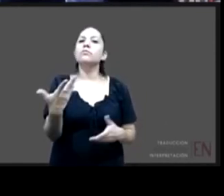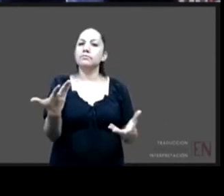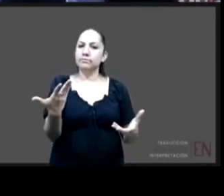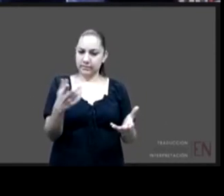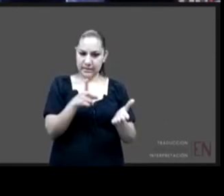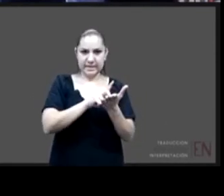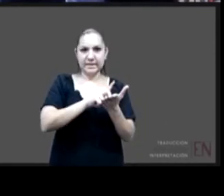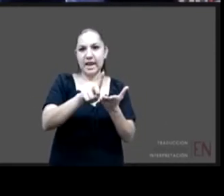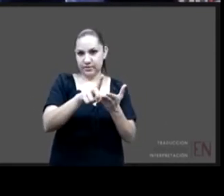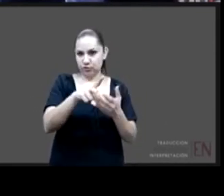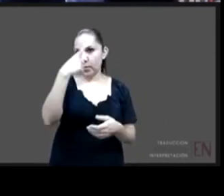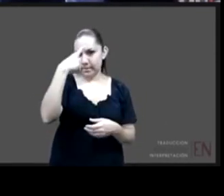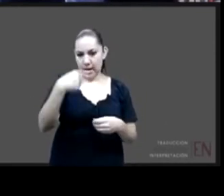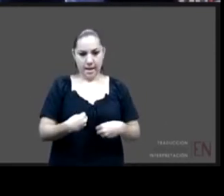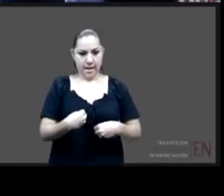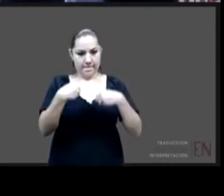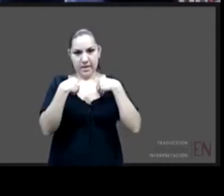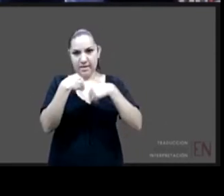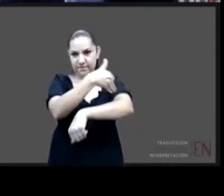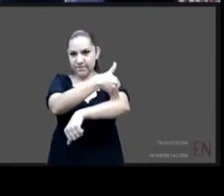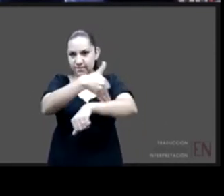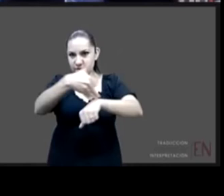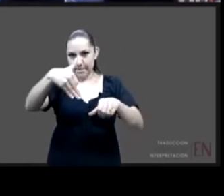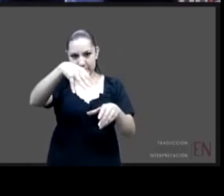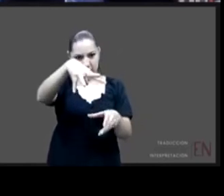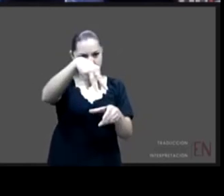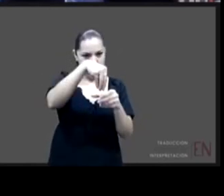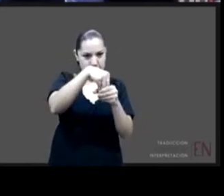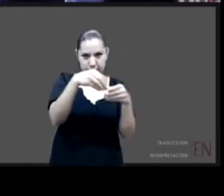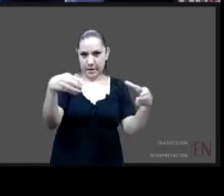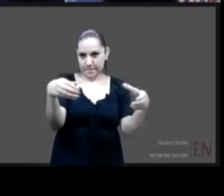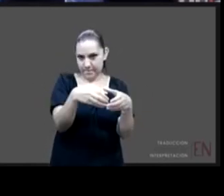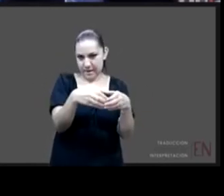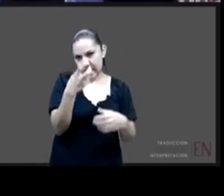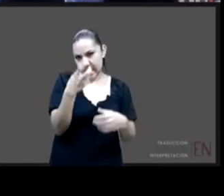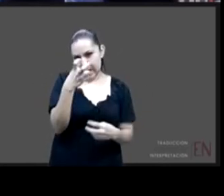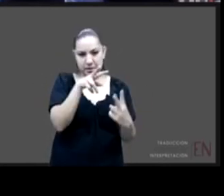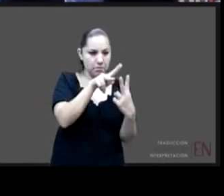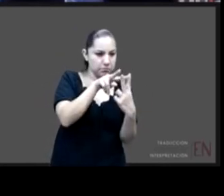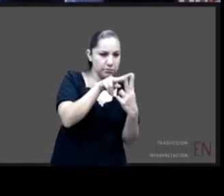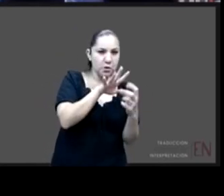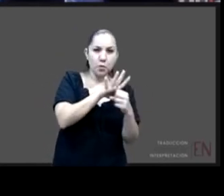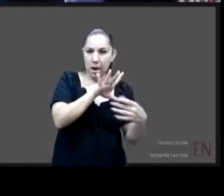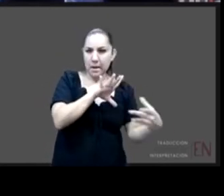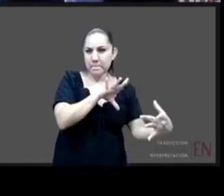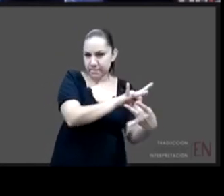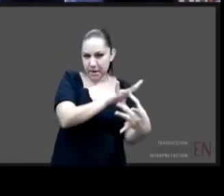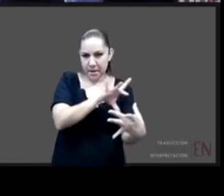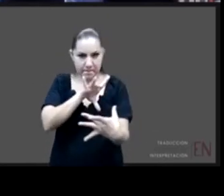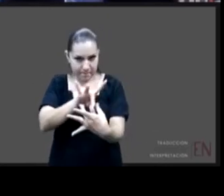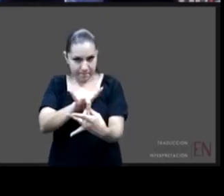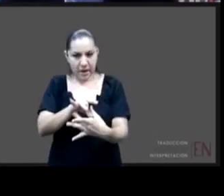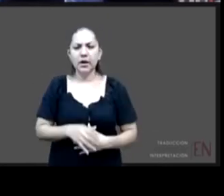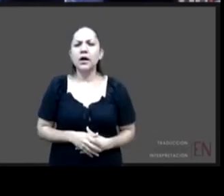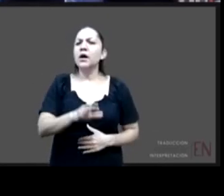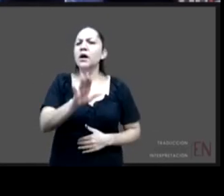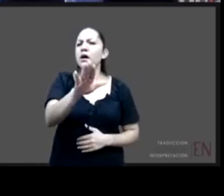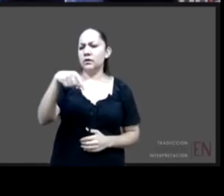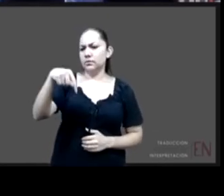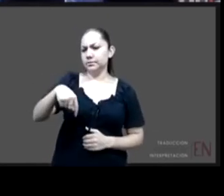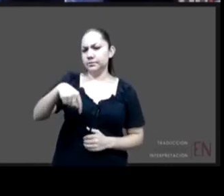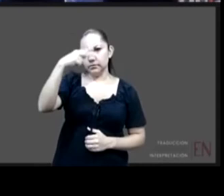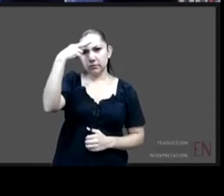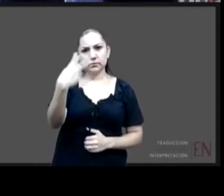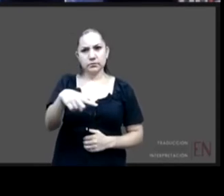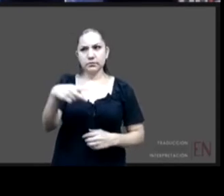contexto familiar que es lo que ha pasado y bueno en México y en muchos países de